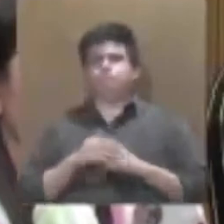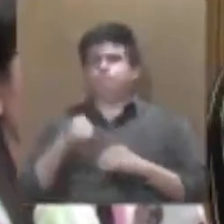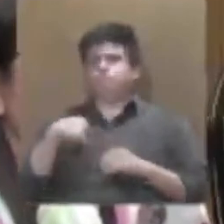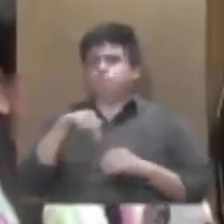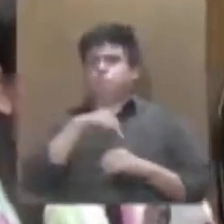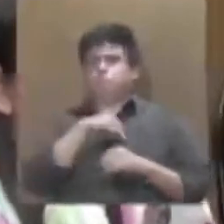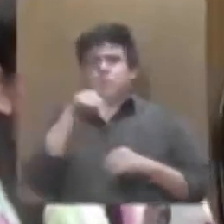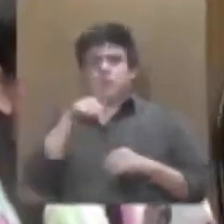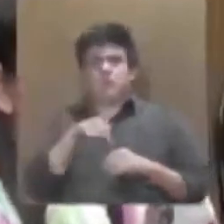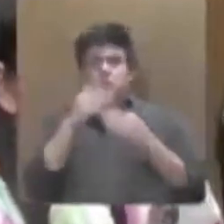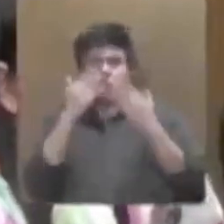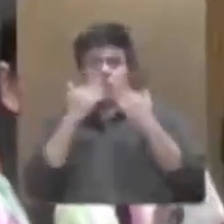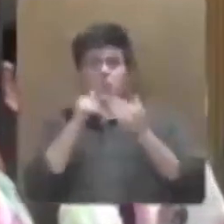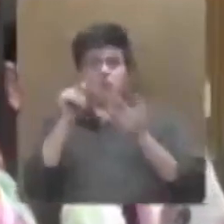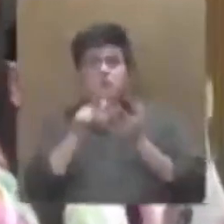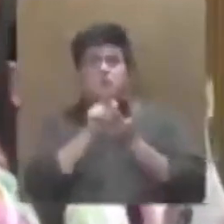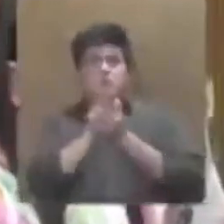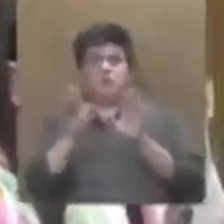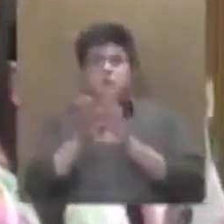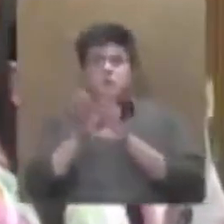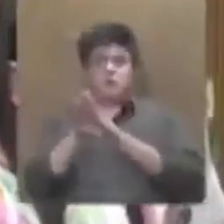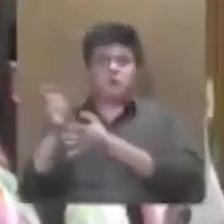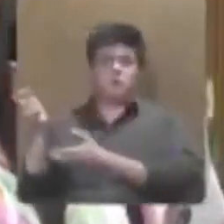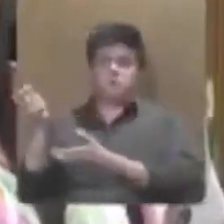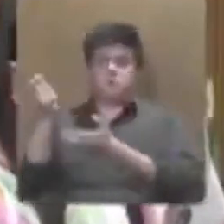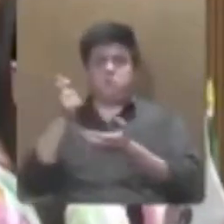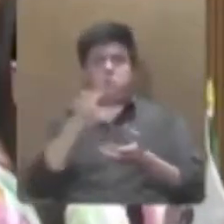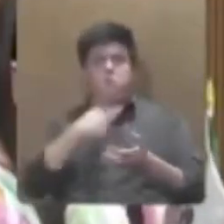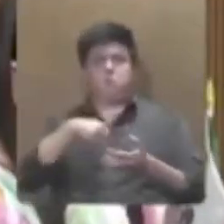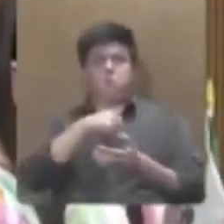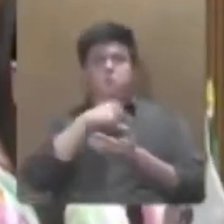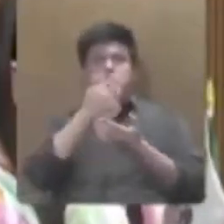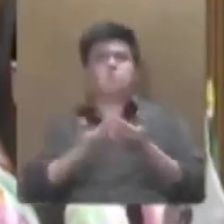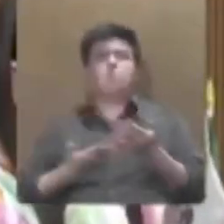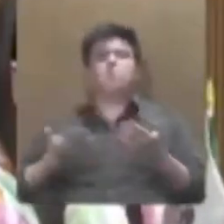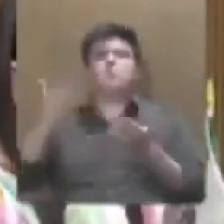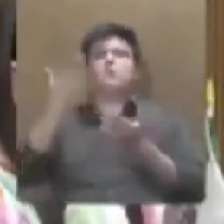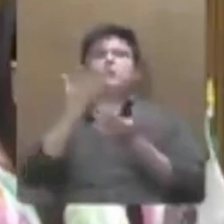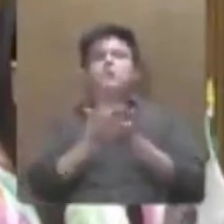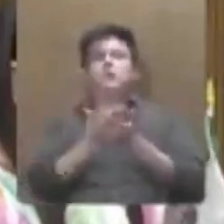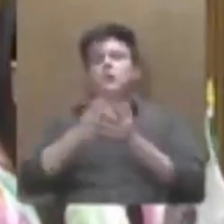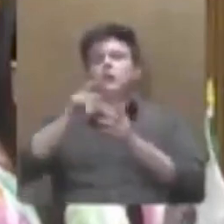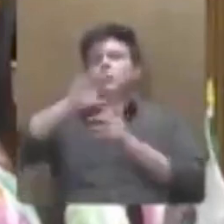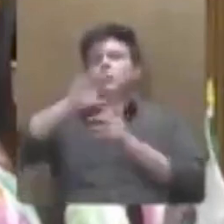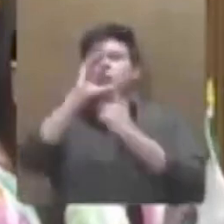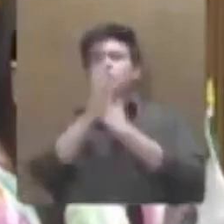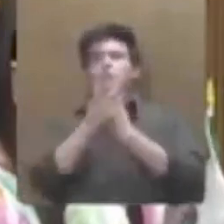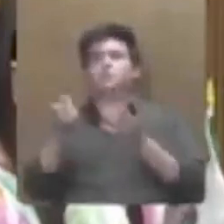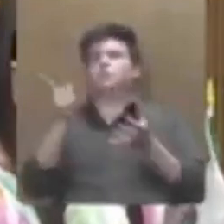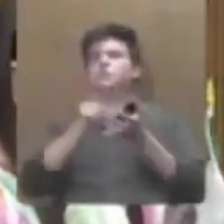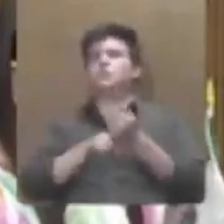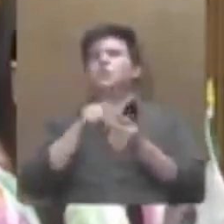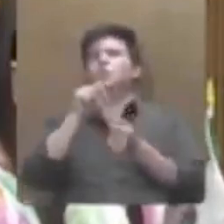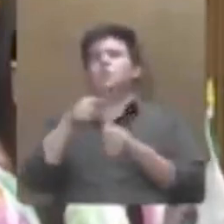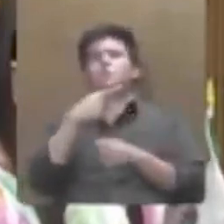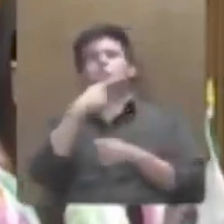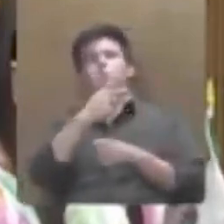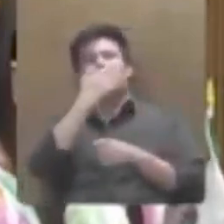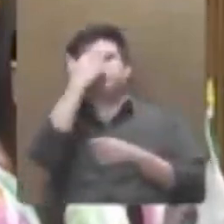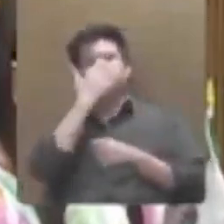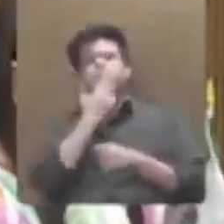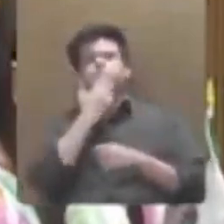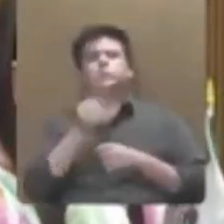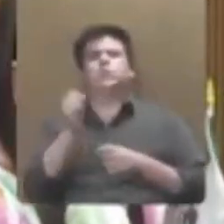estamos planteando leyes como la de disciplina financiera lo que estamos planteando es que el congreso dentro de sus facultades tiene la posibilidad de